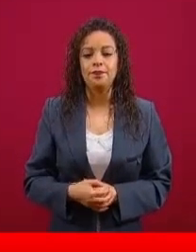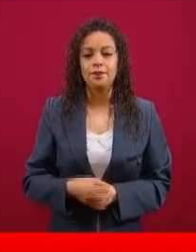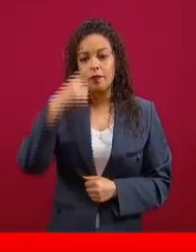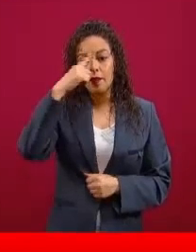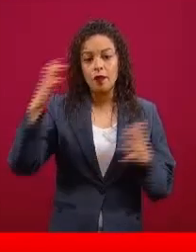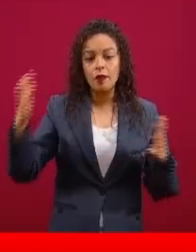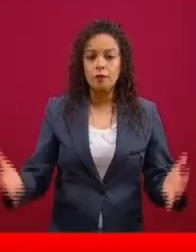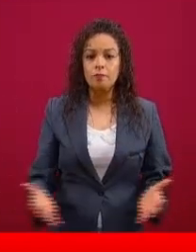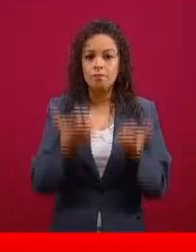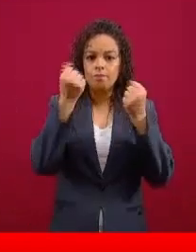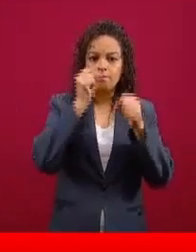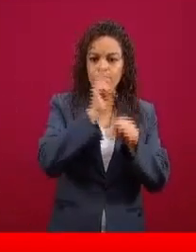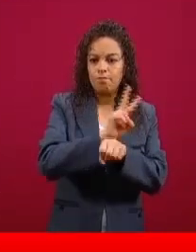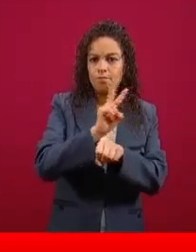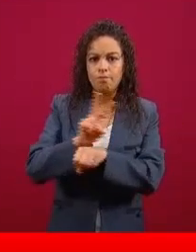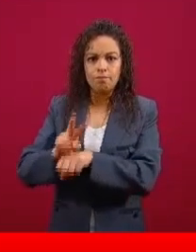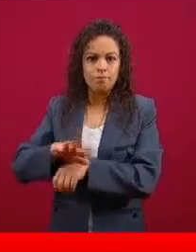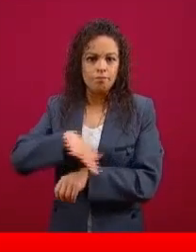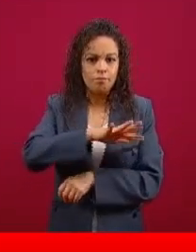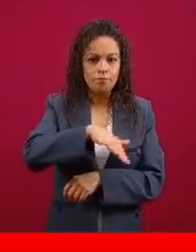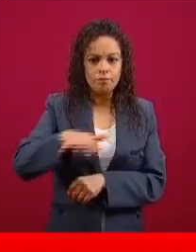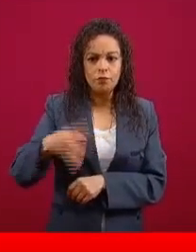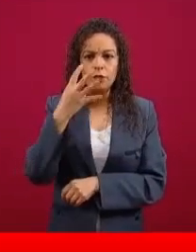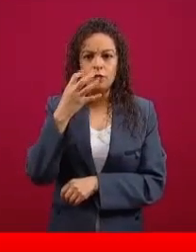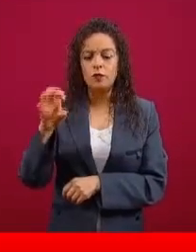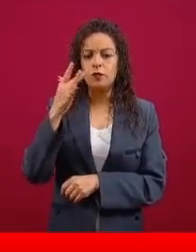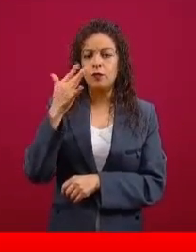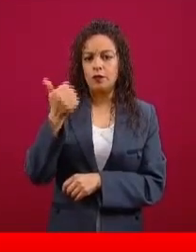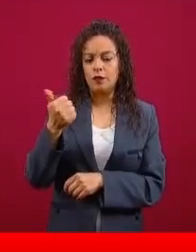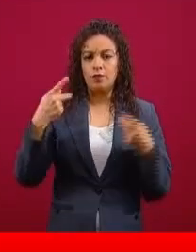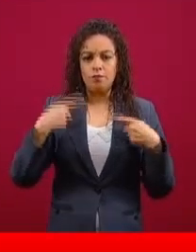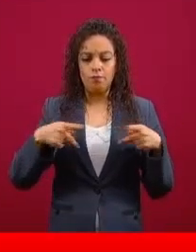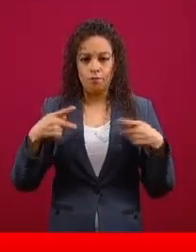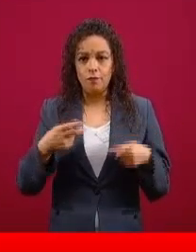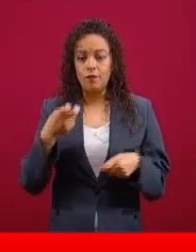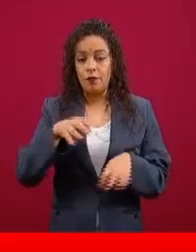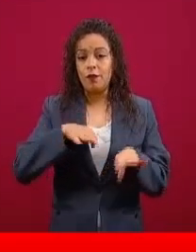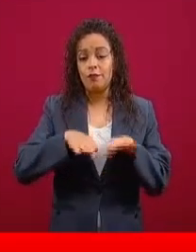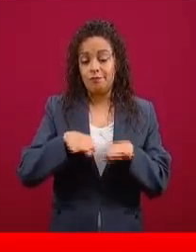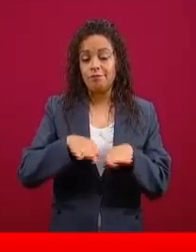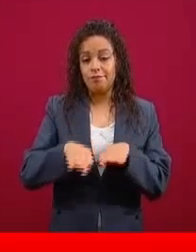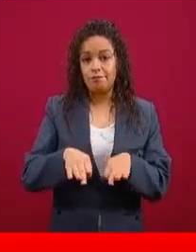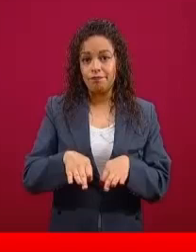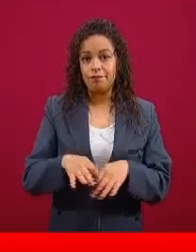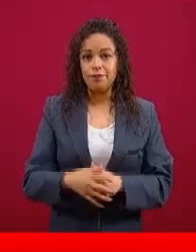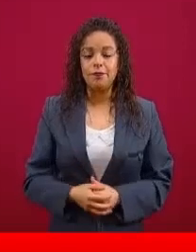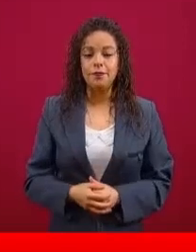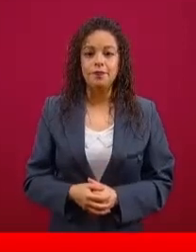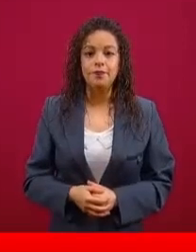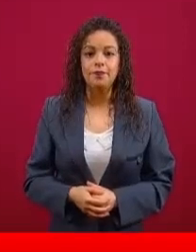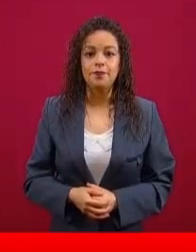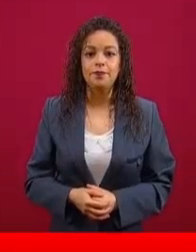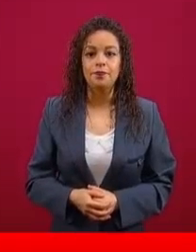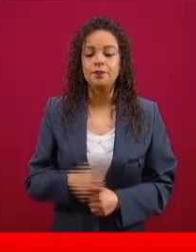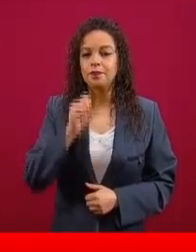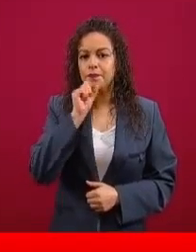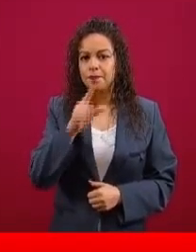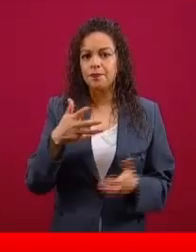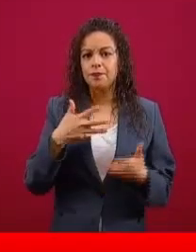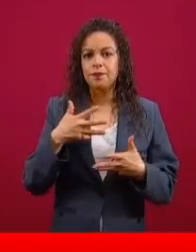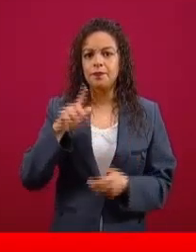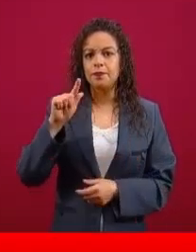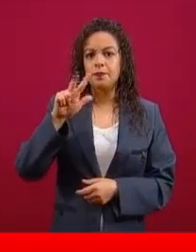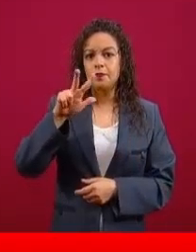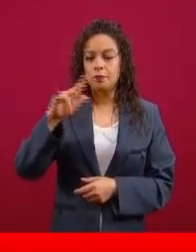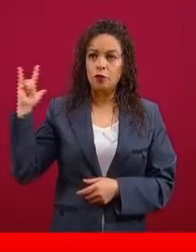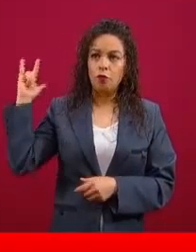rescate y vigilancia, 456 elementos que realizan esta misión. También tenemos 78 aeronaves